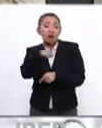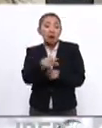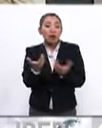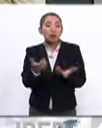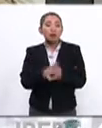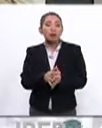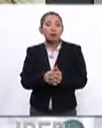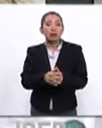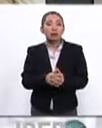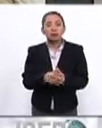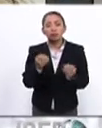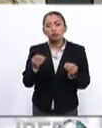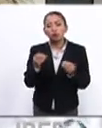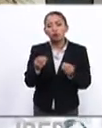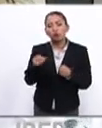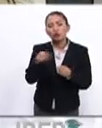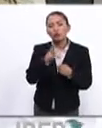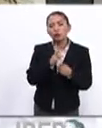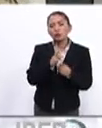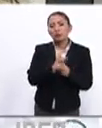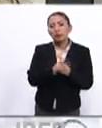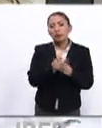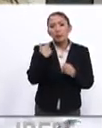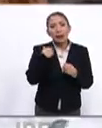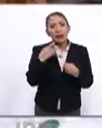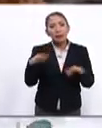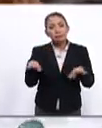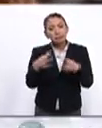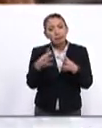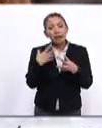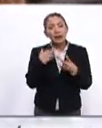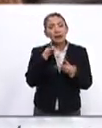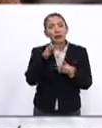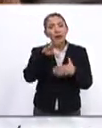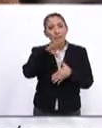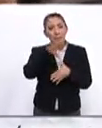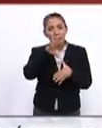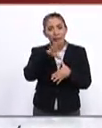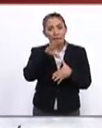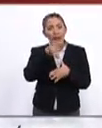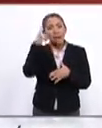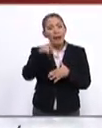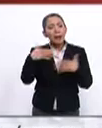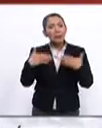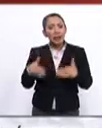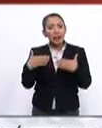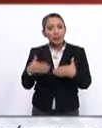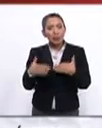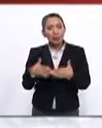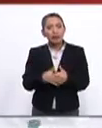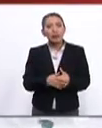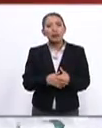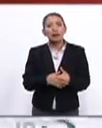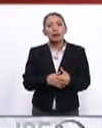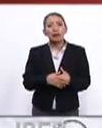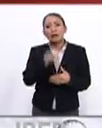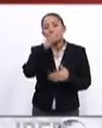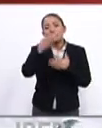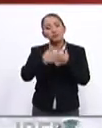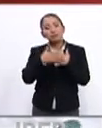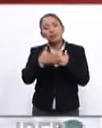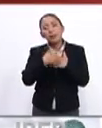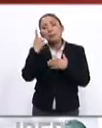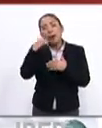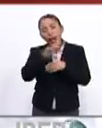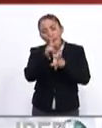enérgicos y que muchos tanto para la audiencia de ustedes en Nideramérica al día como en Panamá sería ese llamado a